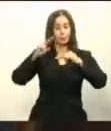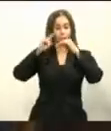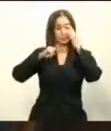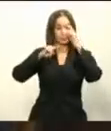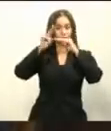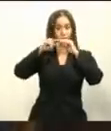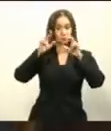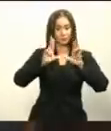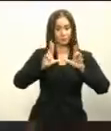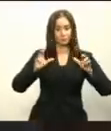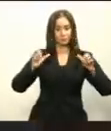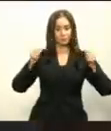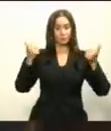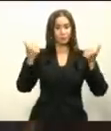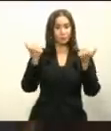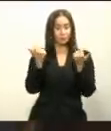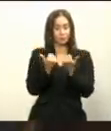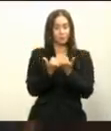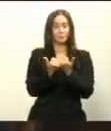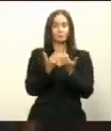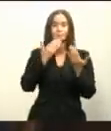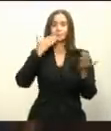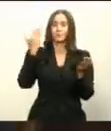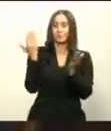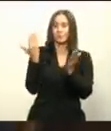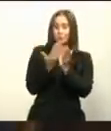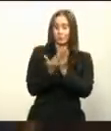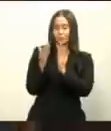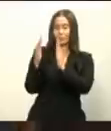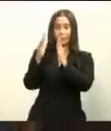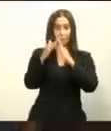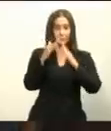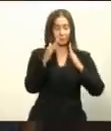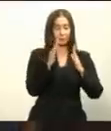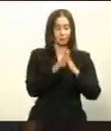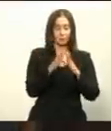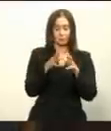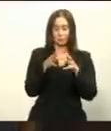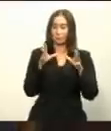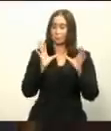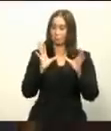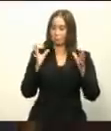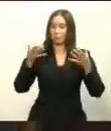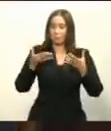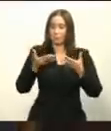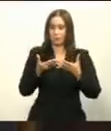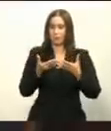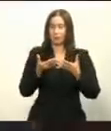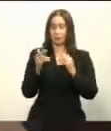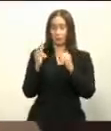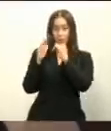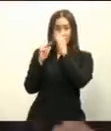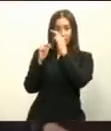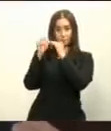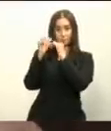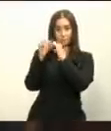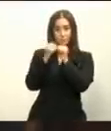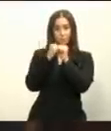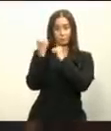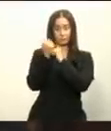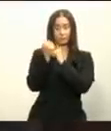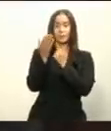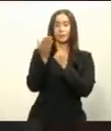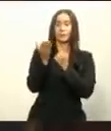dignas, viviendas accesibles, con espacios suficientes y con una infraestructura básica de servicios